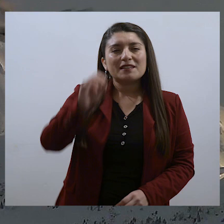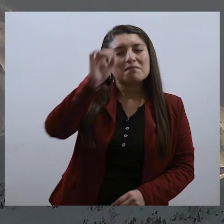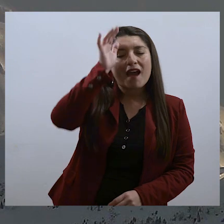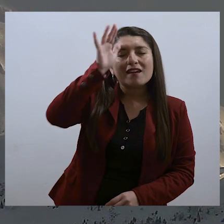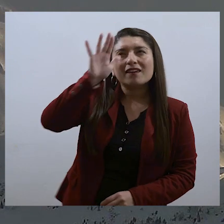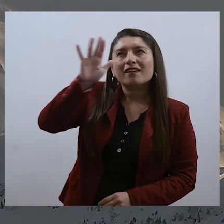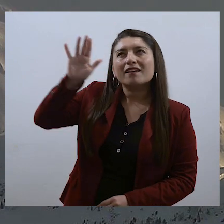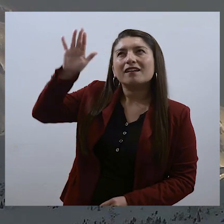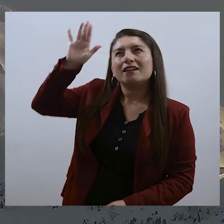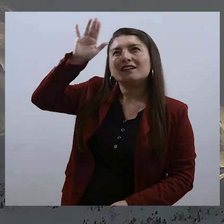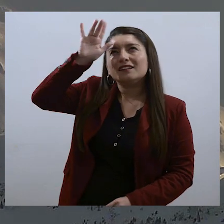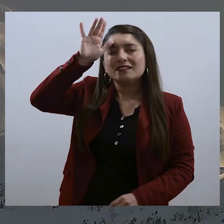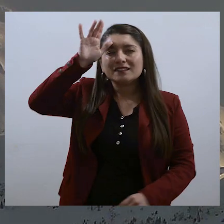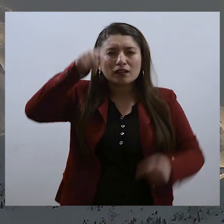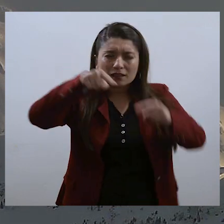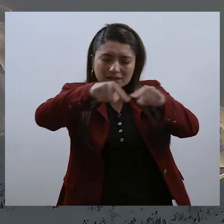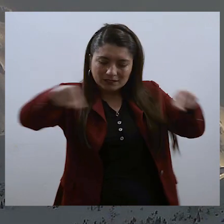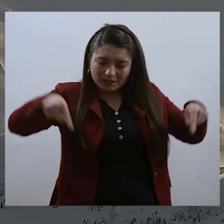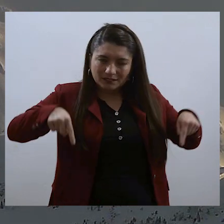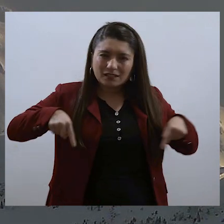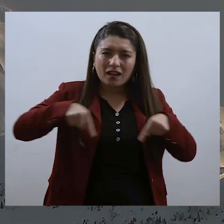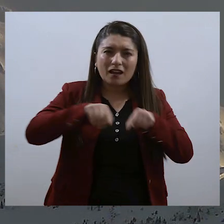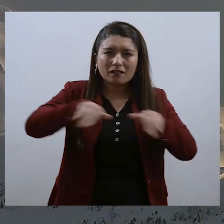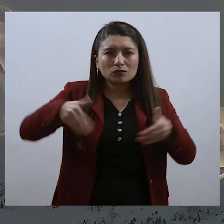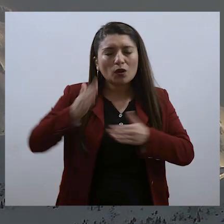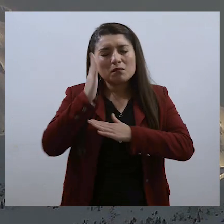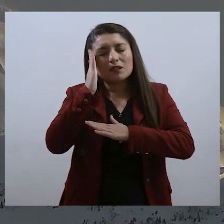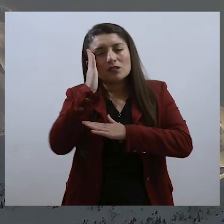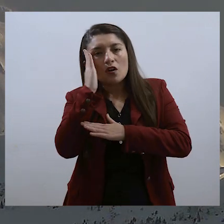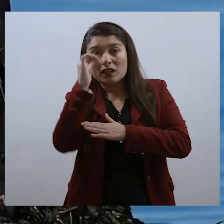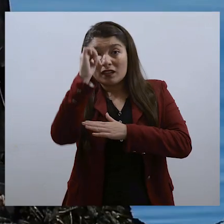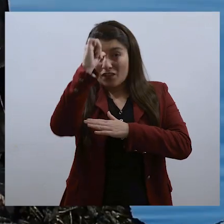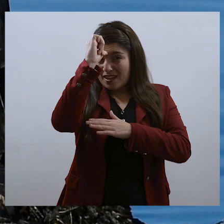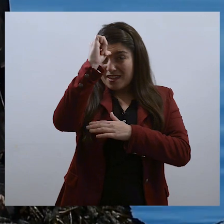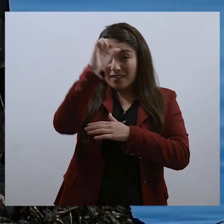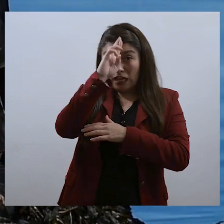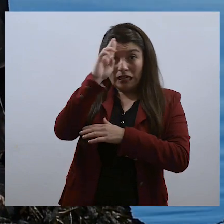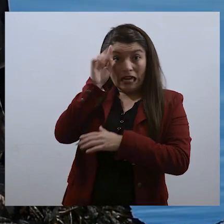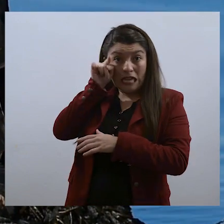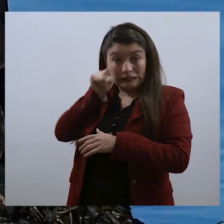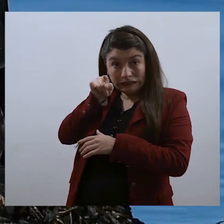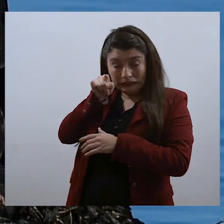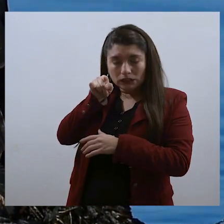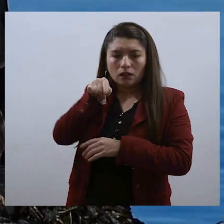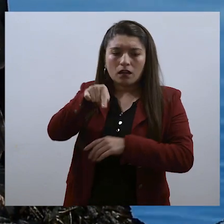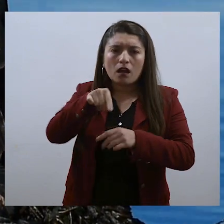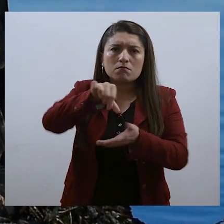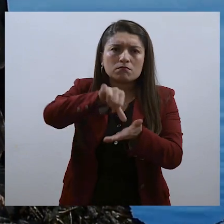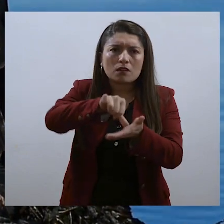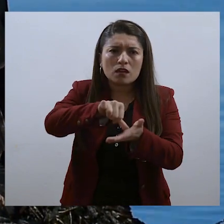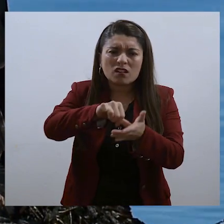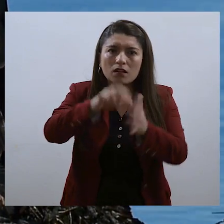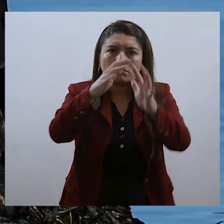El Imaginen que al medio del dormitorio del rey de la India hay una